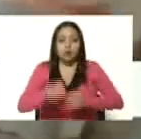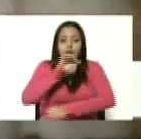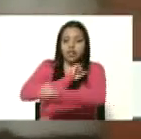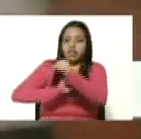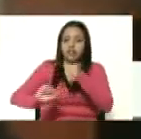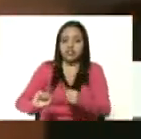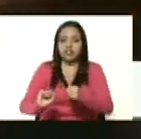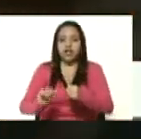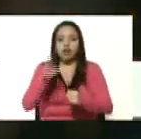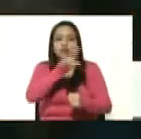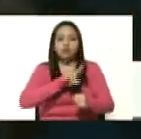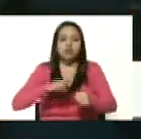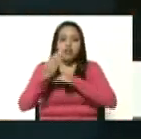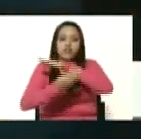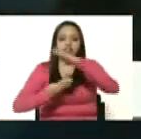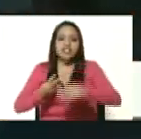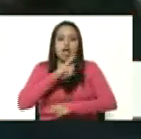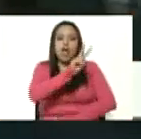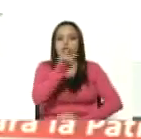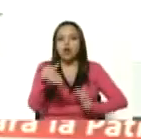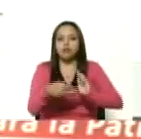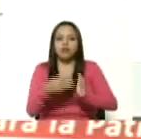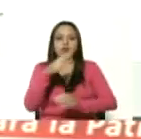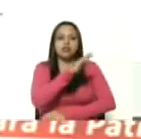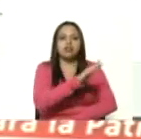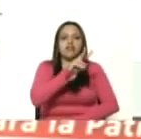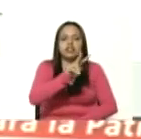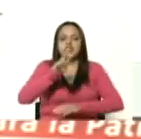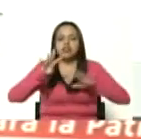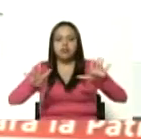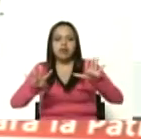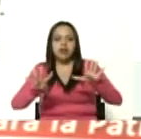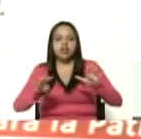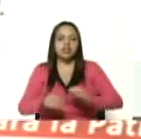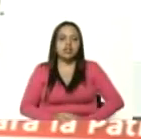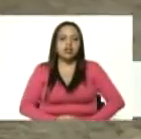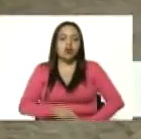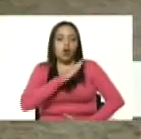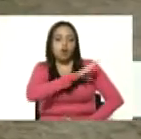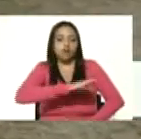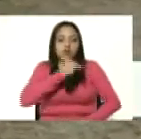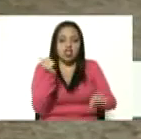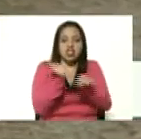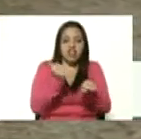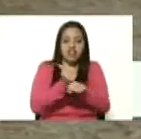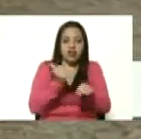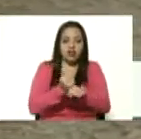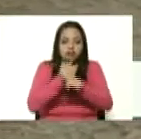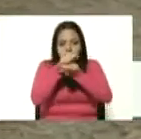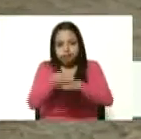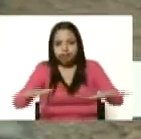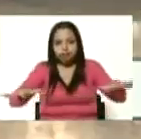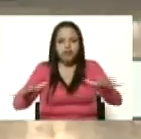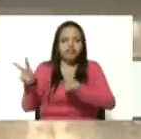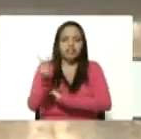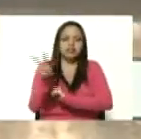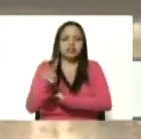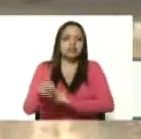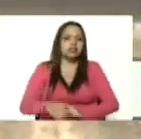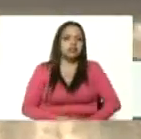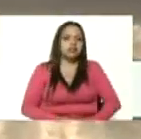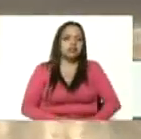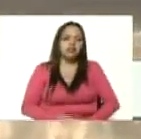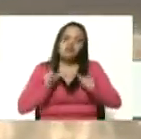base los dos mil cuatrocientos veintinueve consejos productivos de trabajadoras y trabajadores existentes a nivel nacional garantizando el